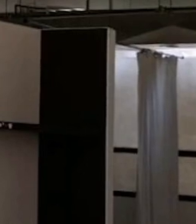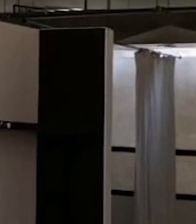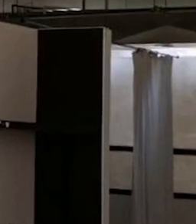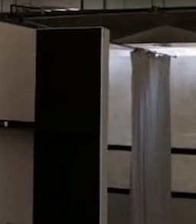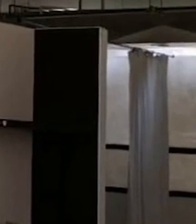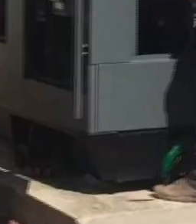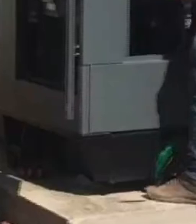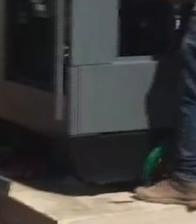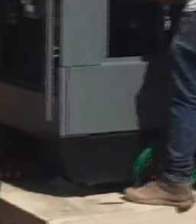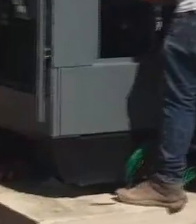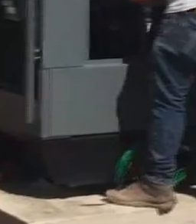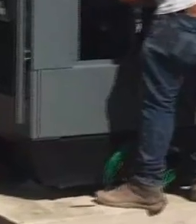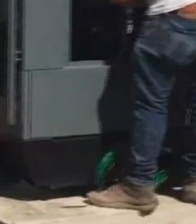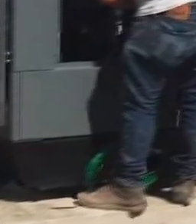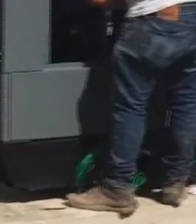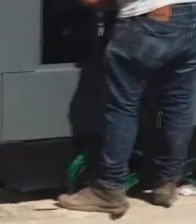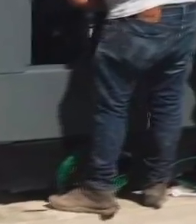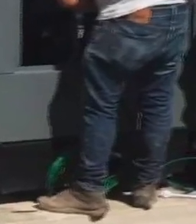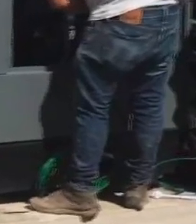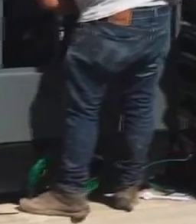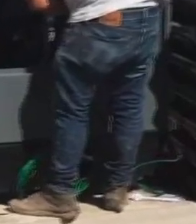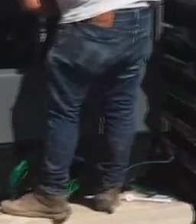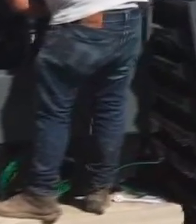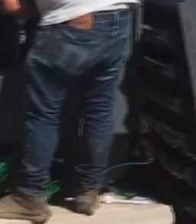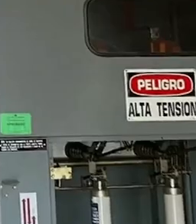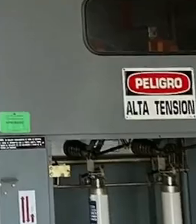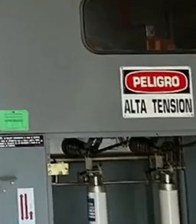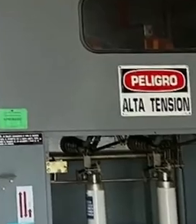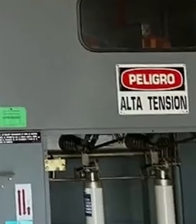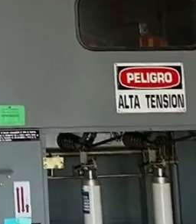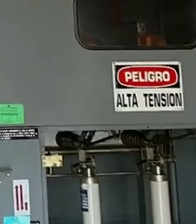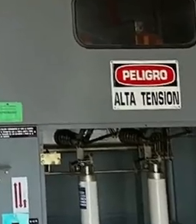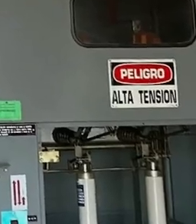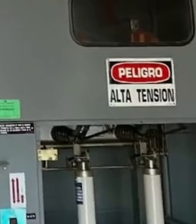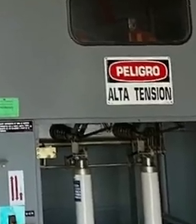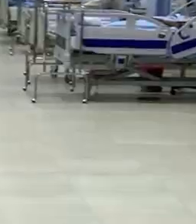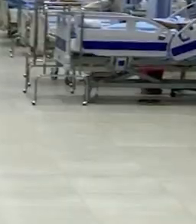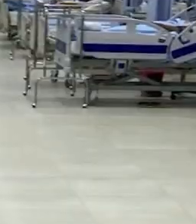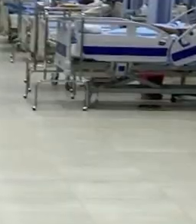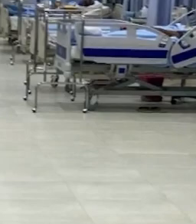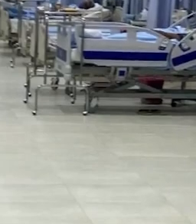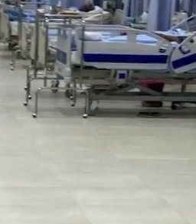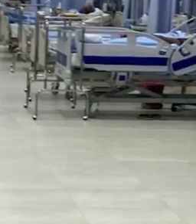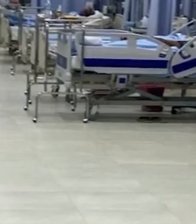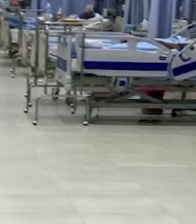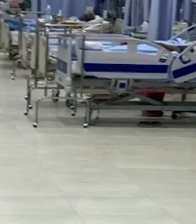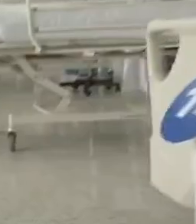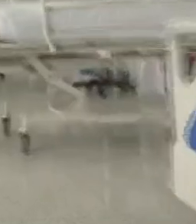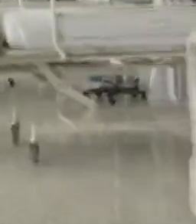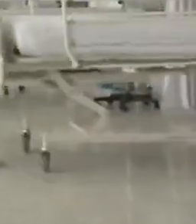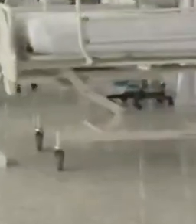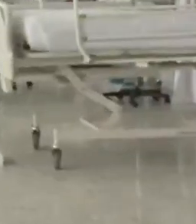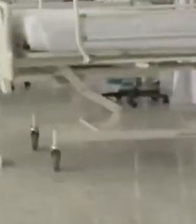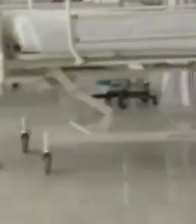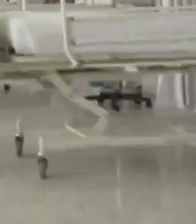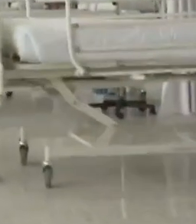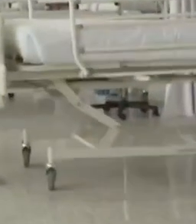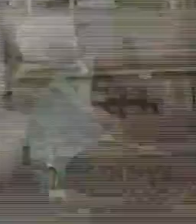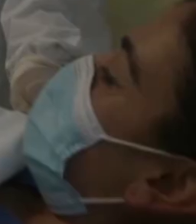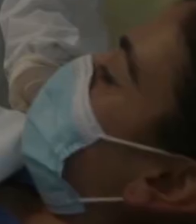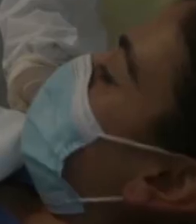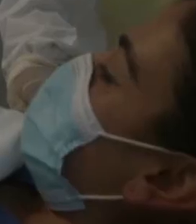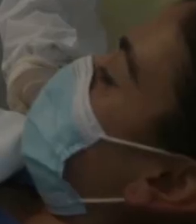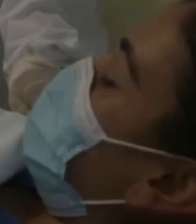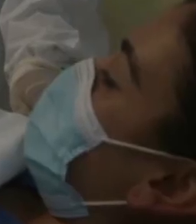climatización, instalación de plantas generadoras de energía y subestaciones eléctricas, entre otros. Actividades que, en